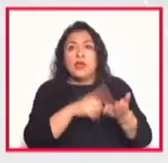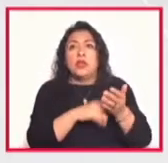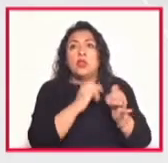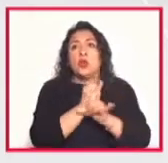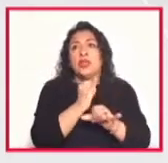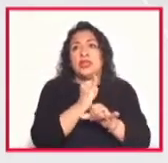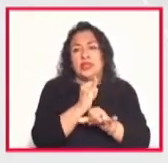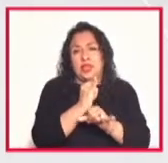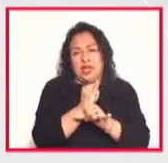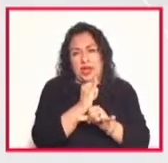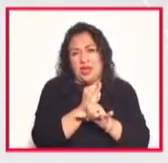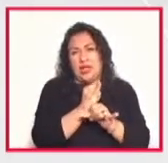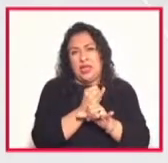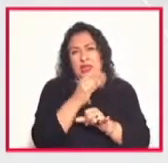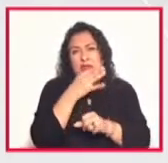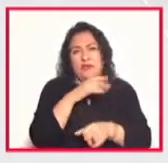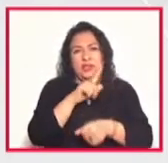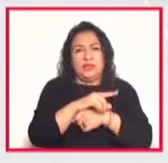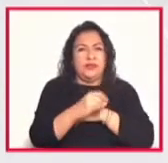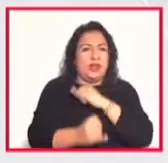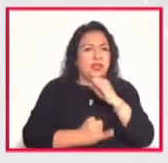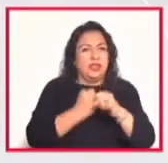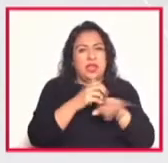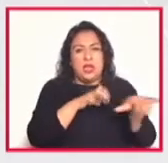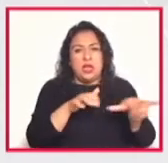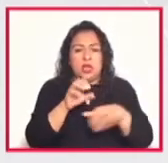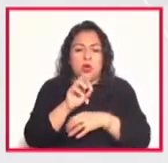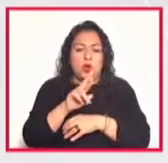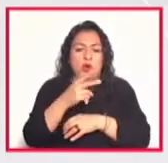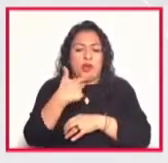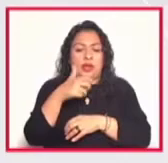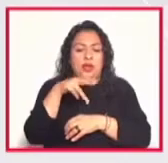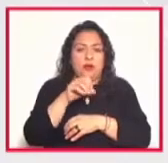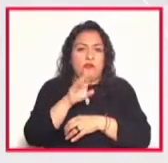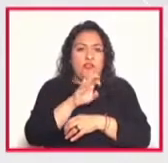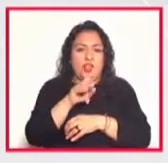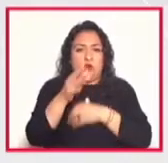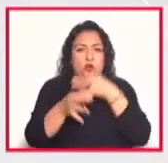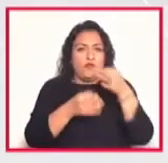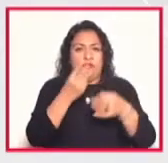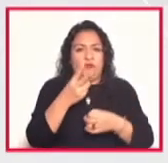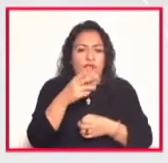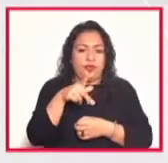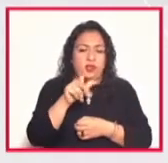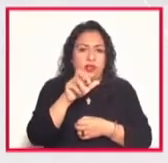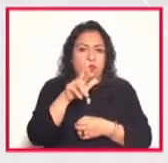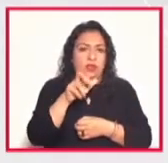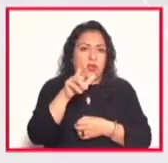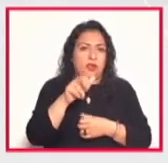digitales del Festival Internacional del Órgano Barroco Noticias 22 Karen Rivera